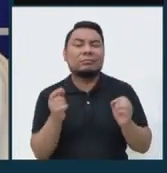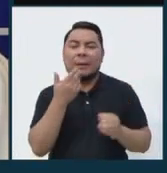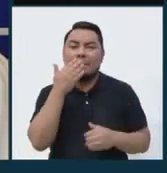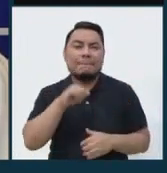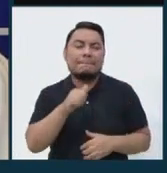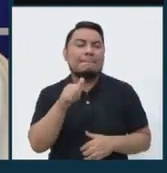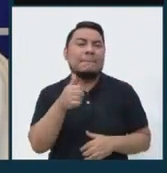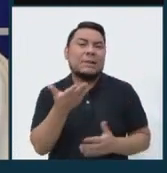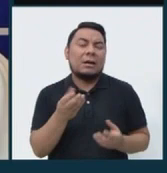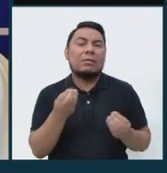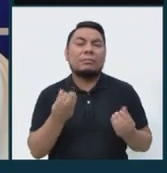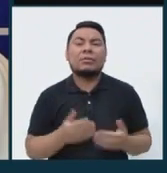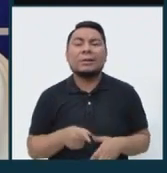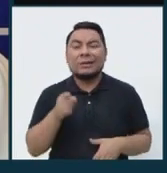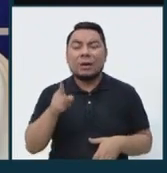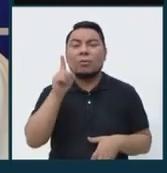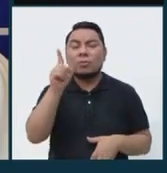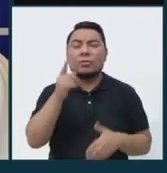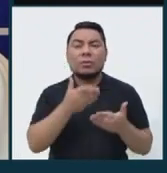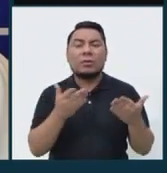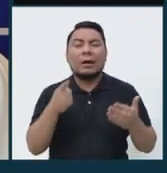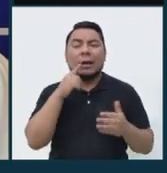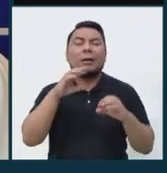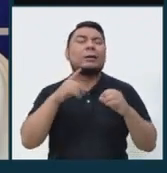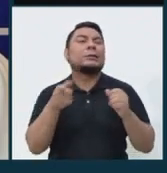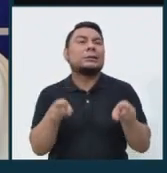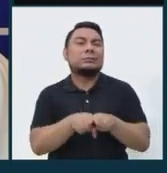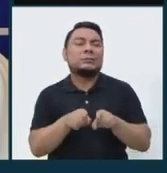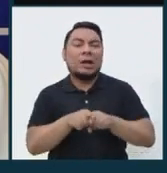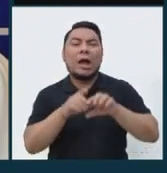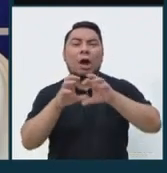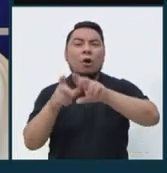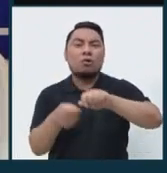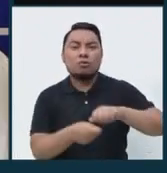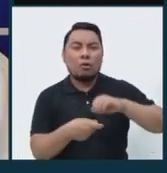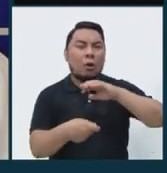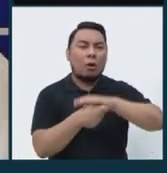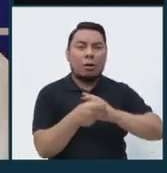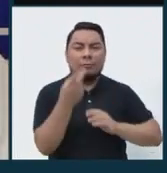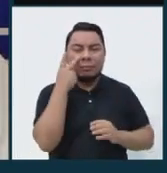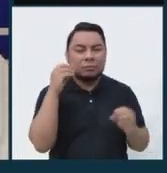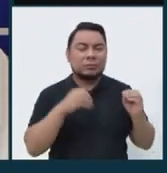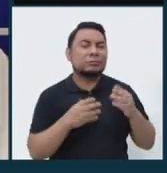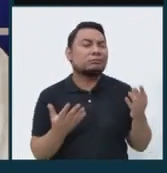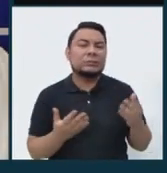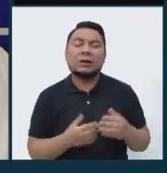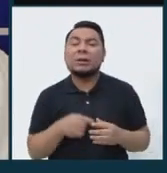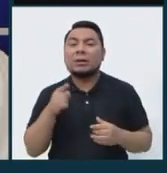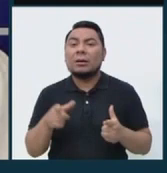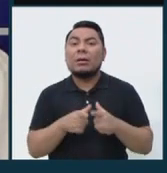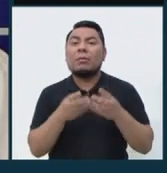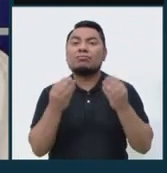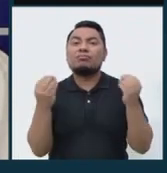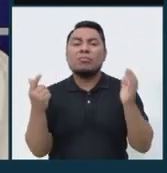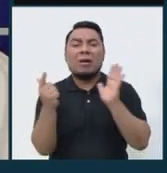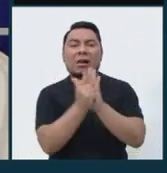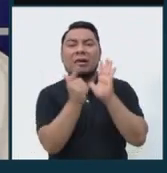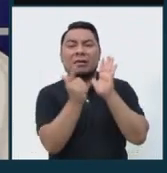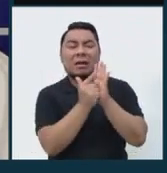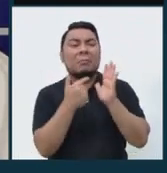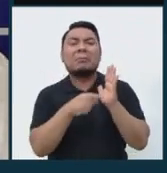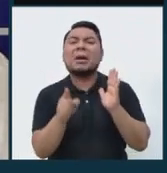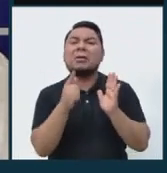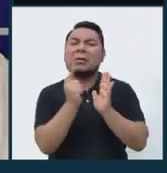que también es una de causas de la corrupción. Tenemos un Estado enorme, bastantes leyes que no se